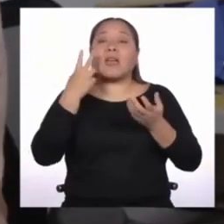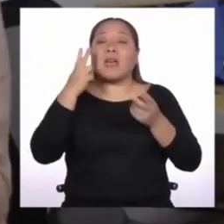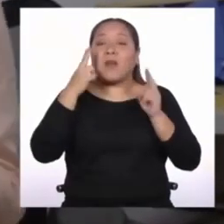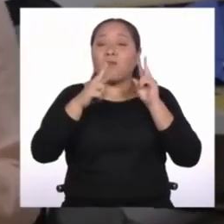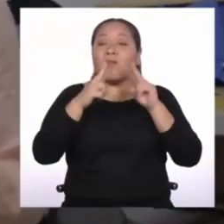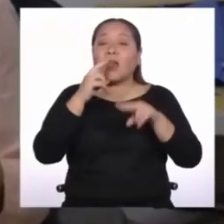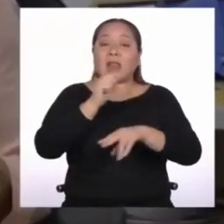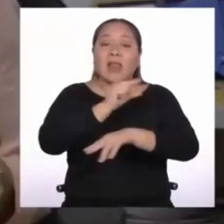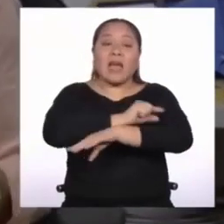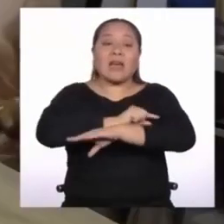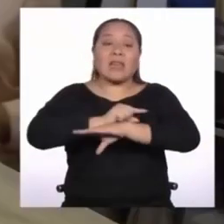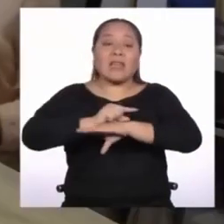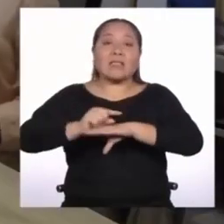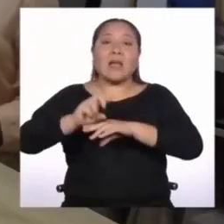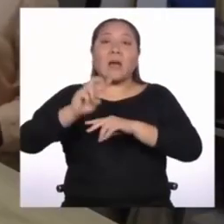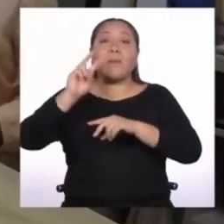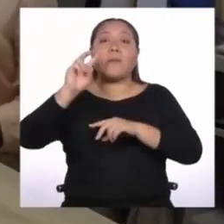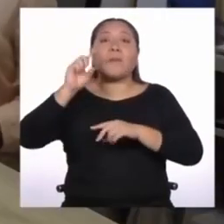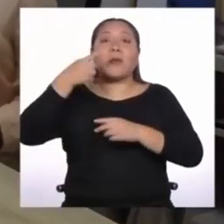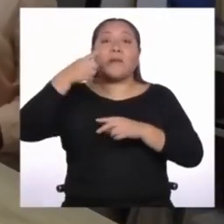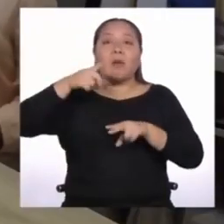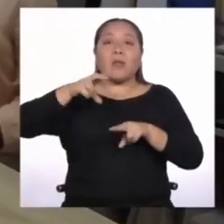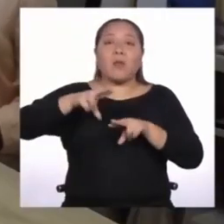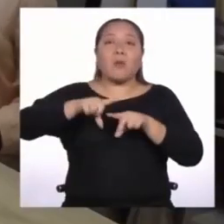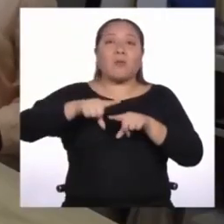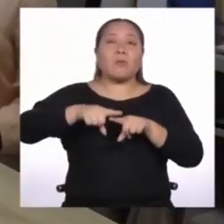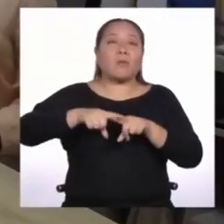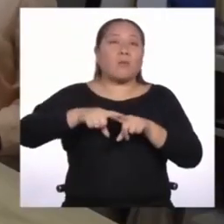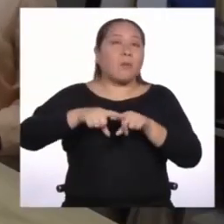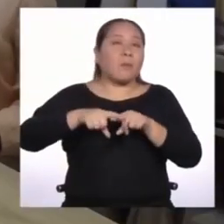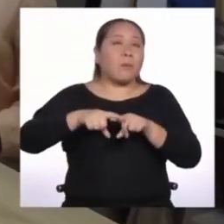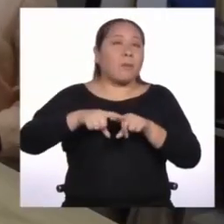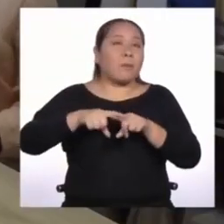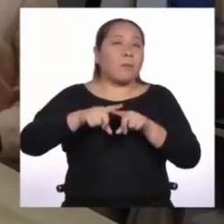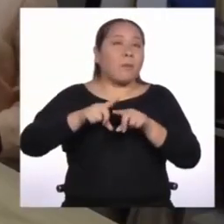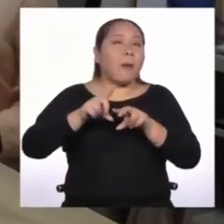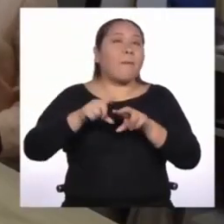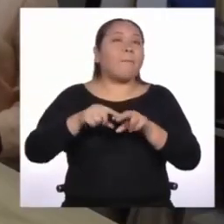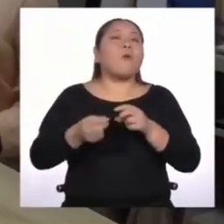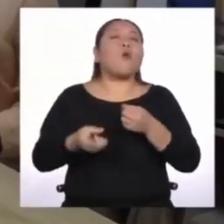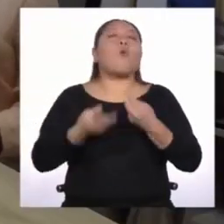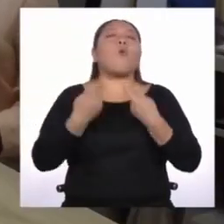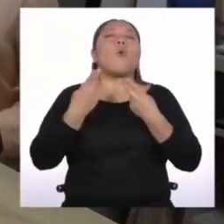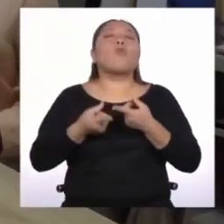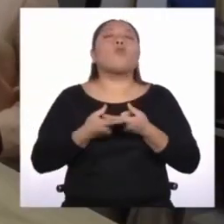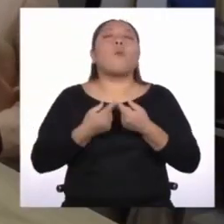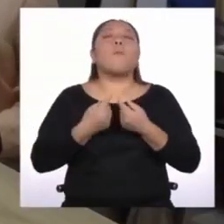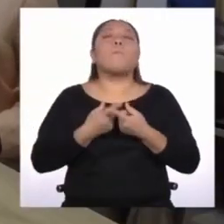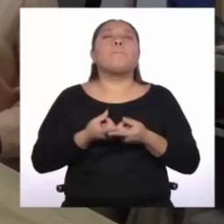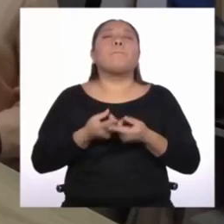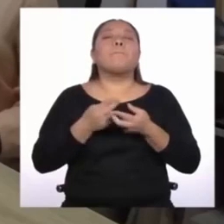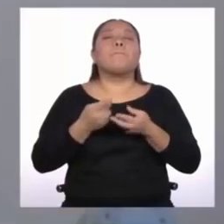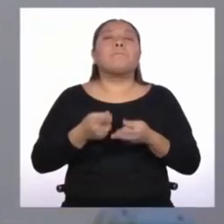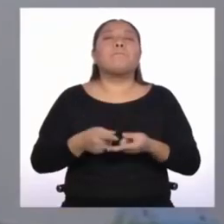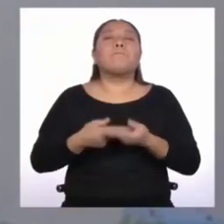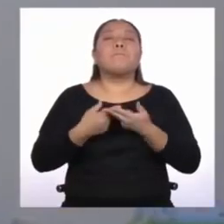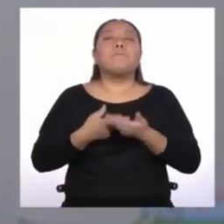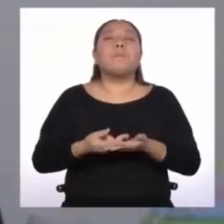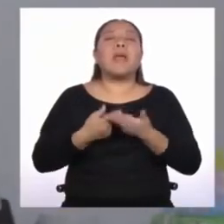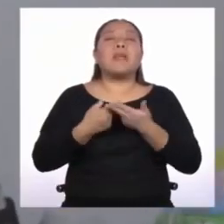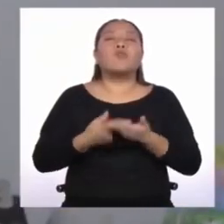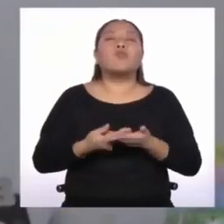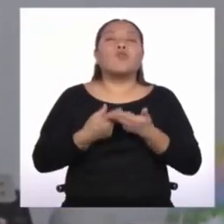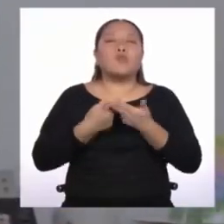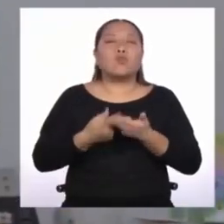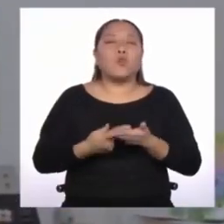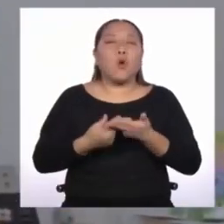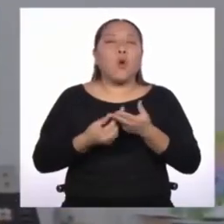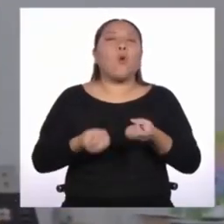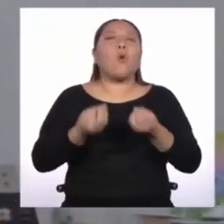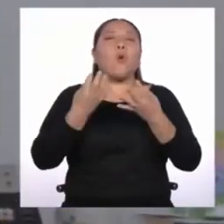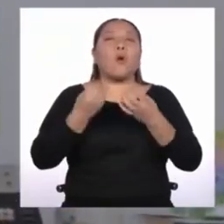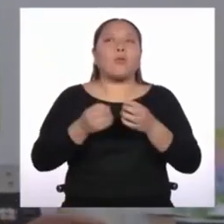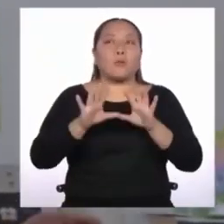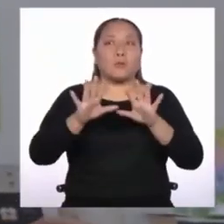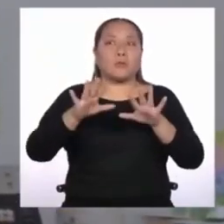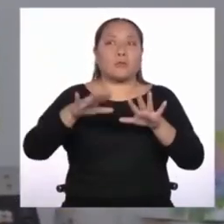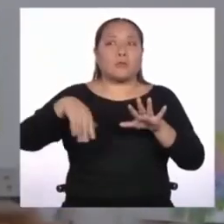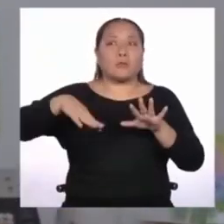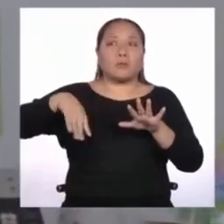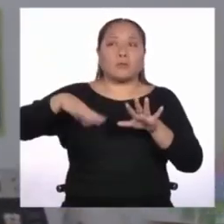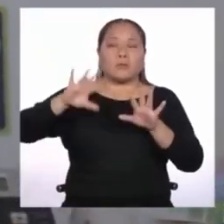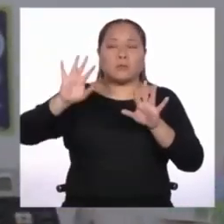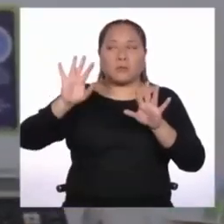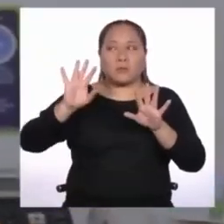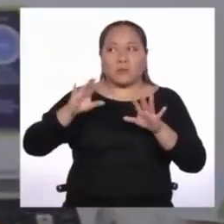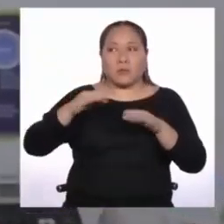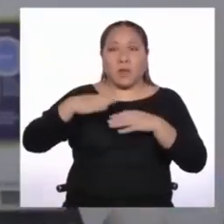Vamos a pasar a la balanza, por favor. ¿Es 100% necesario esta vez? Sí, porque has comido mucho durante el día. Ok, creo que eso va a tardar un poquito, así que...